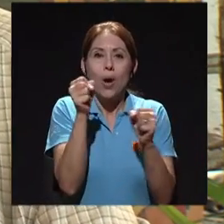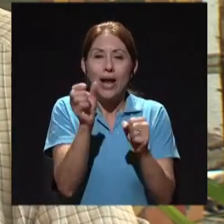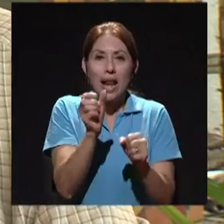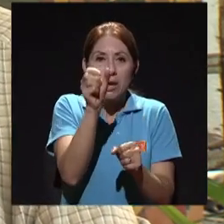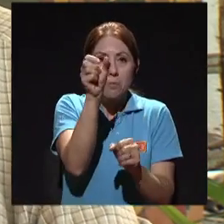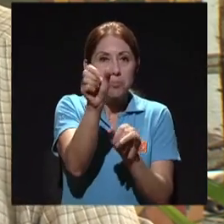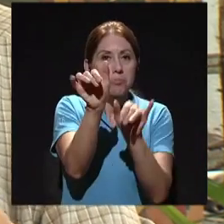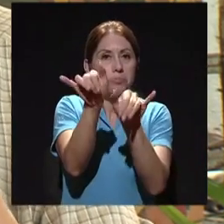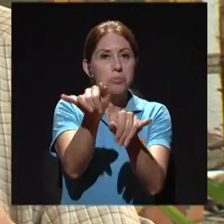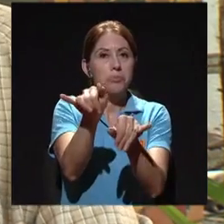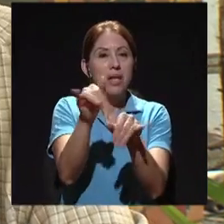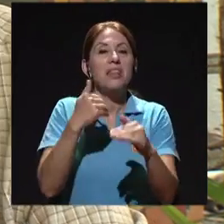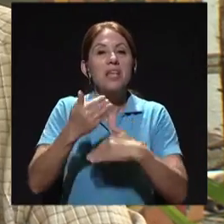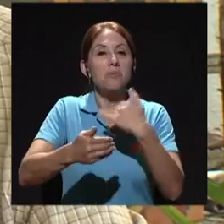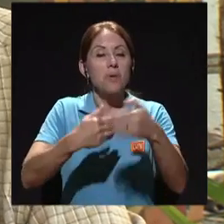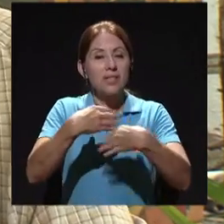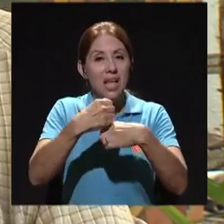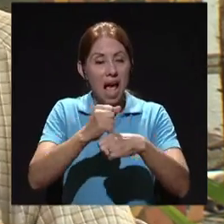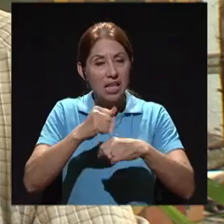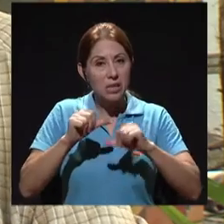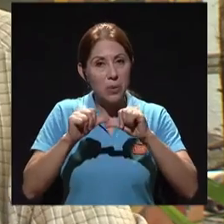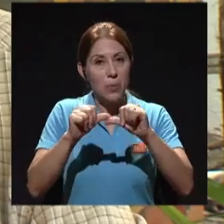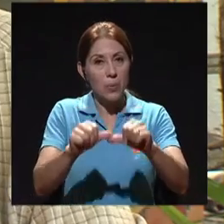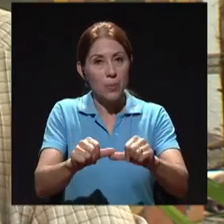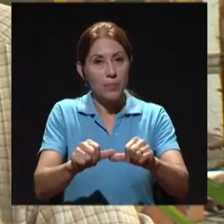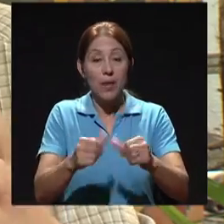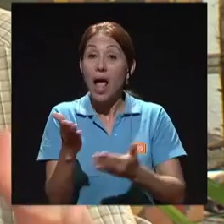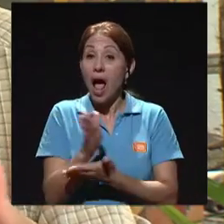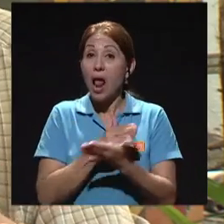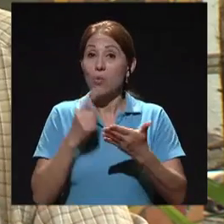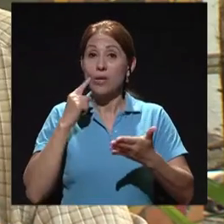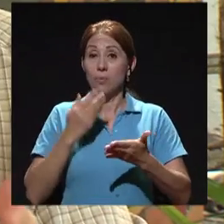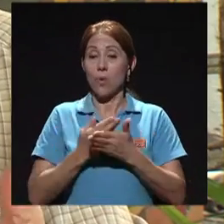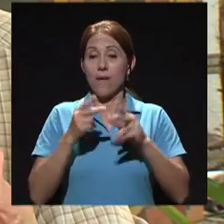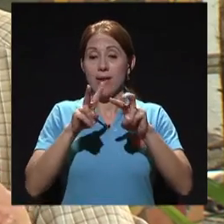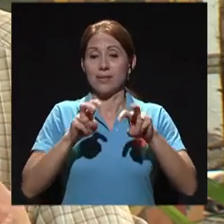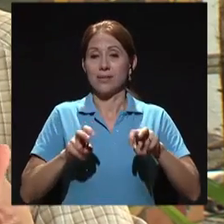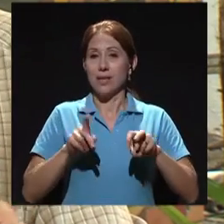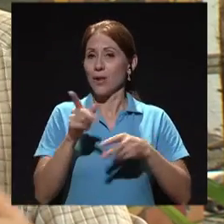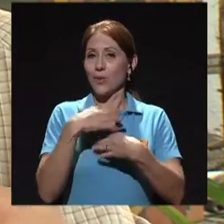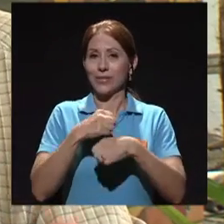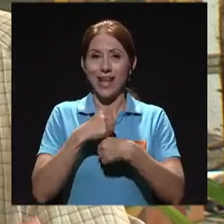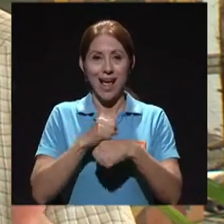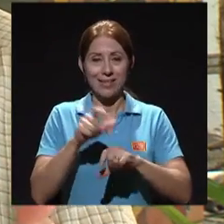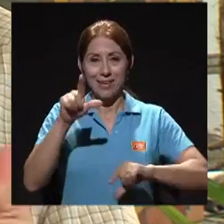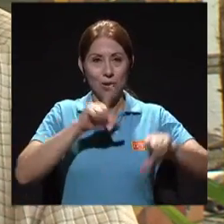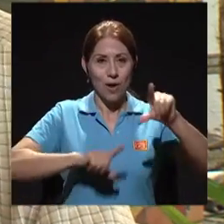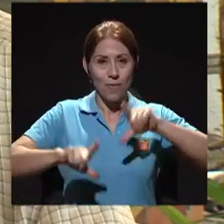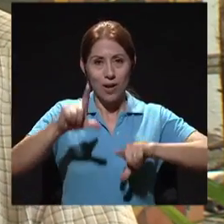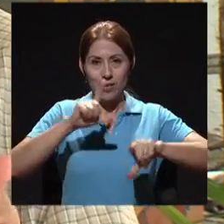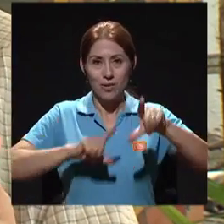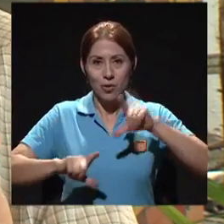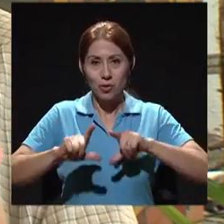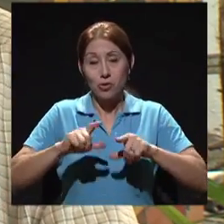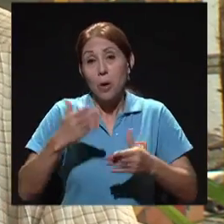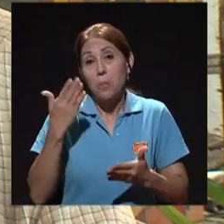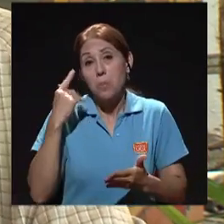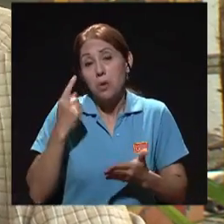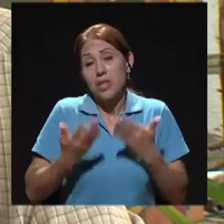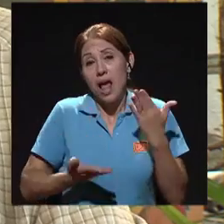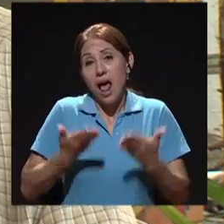ejemplo, que no se montan de rutina en los laboratorios. Porque tal vez el volumen, ¿verdad?, de